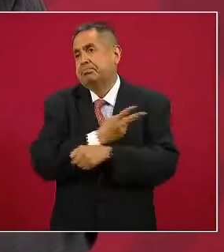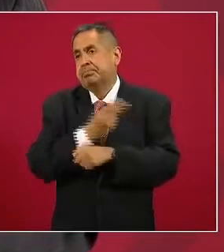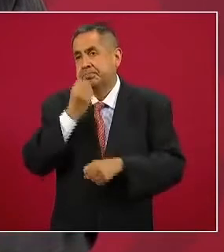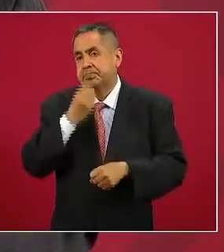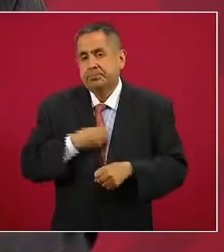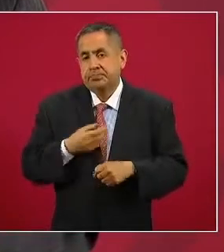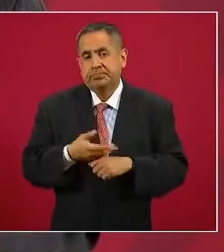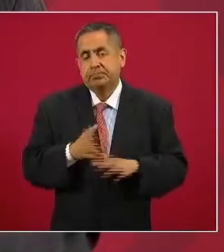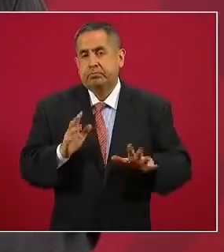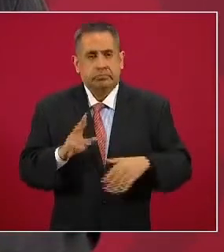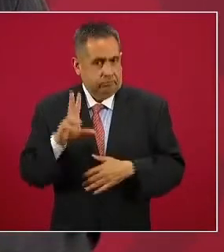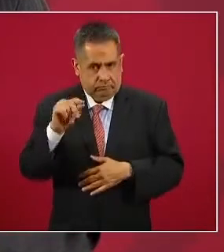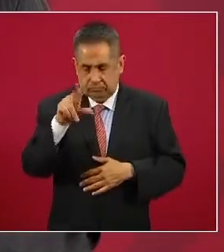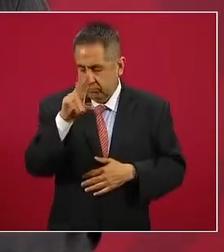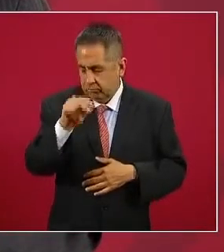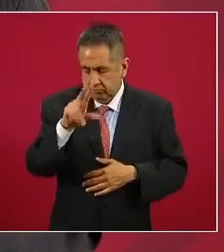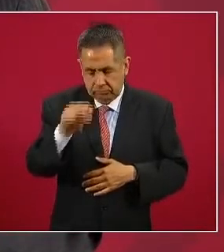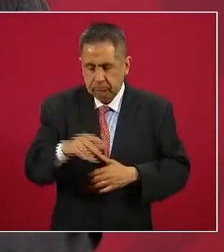como